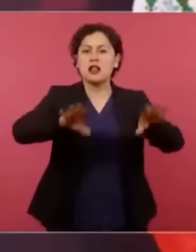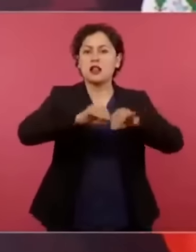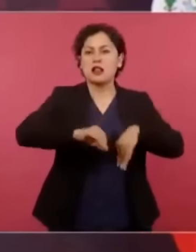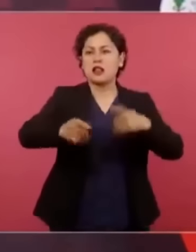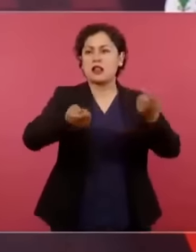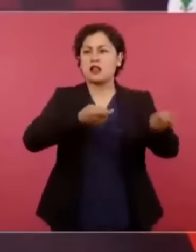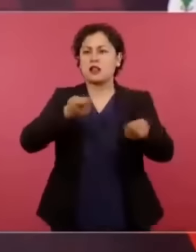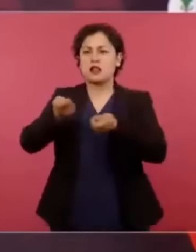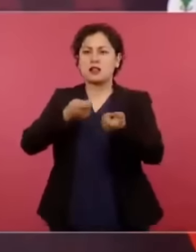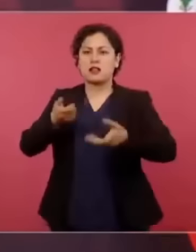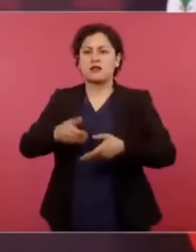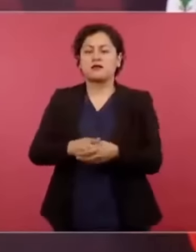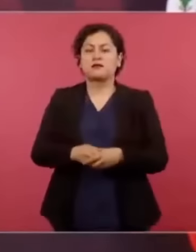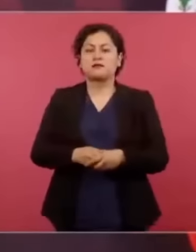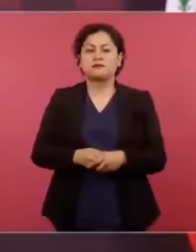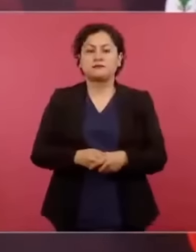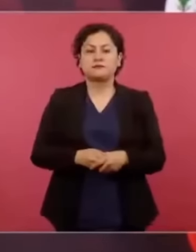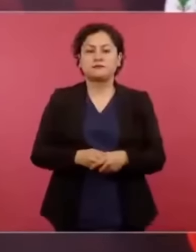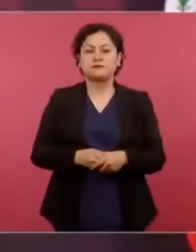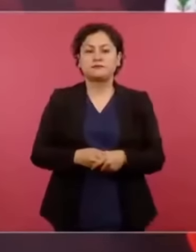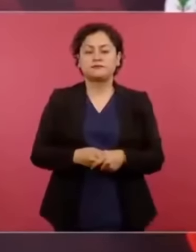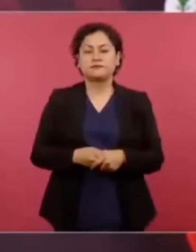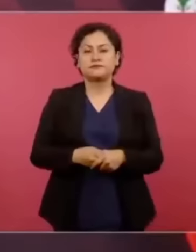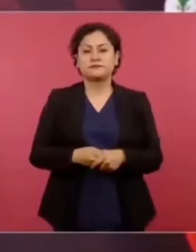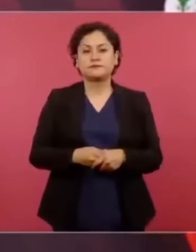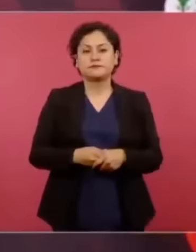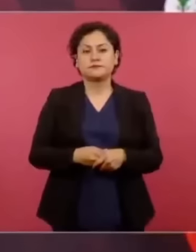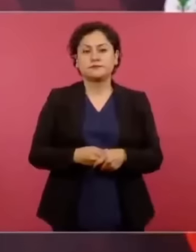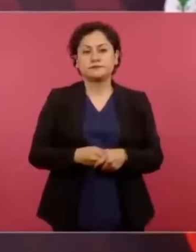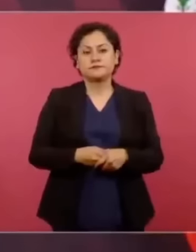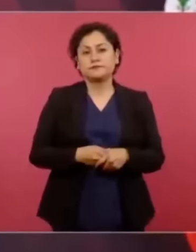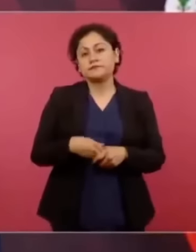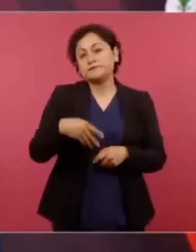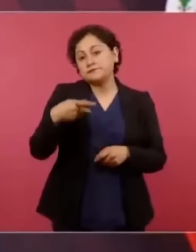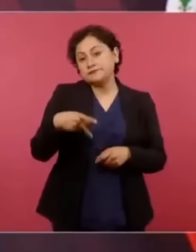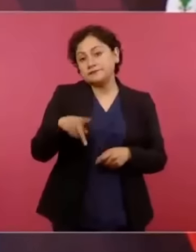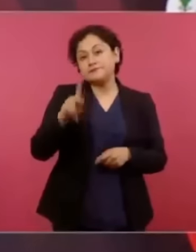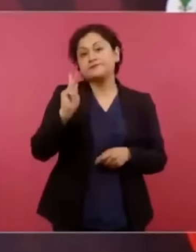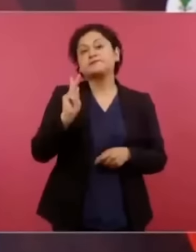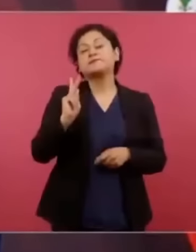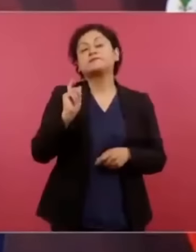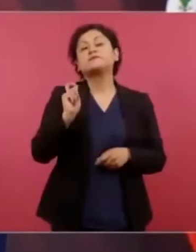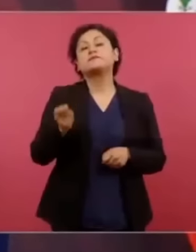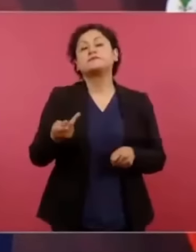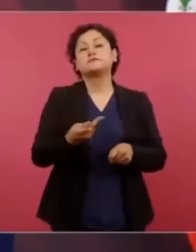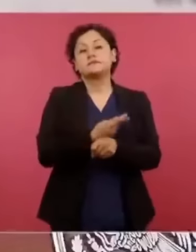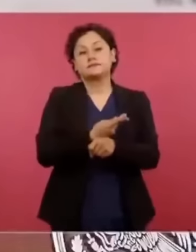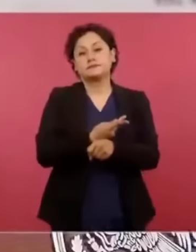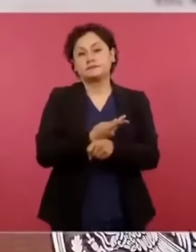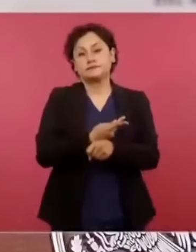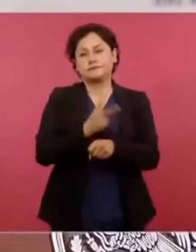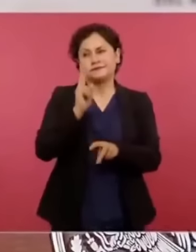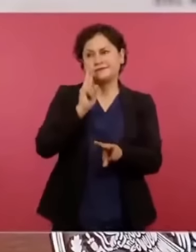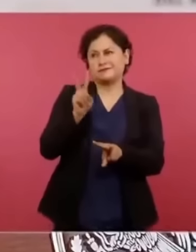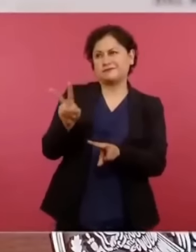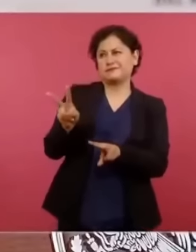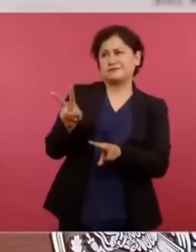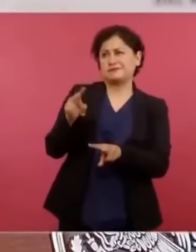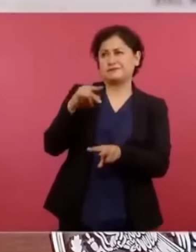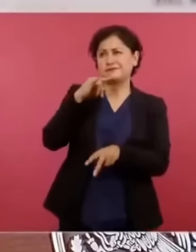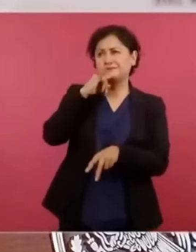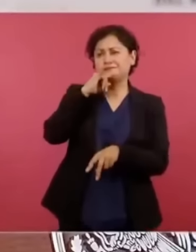Al final pues es muy hipócrita todo,